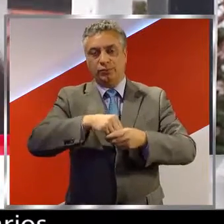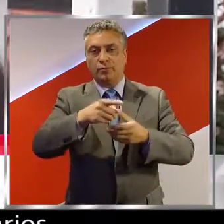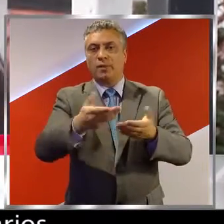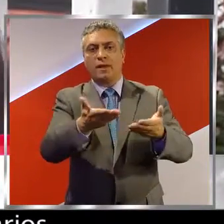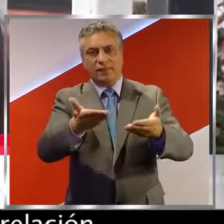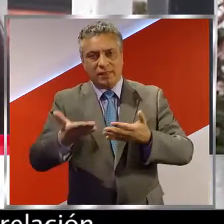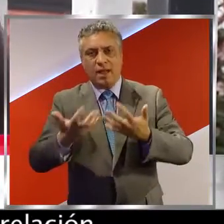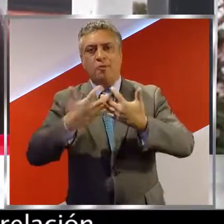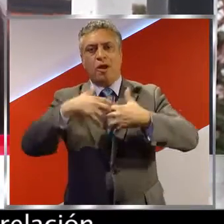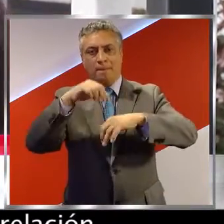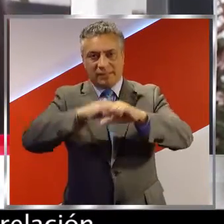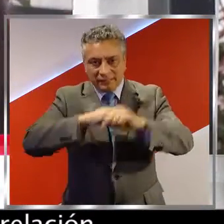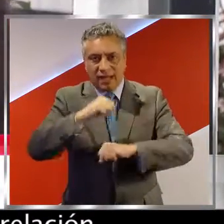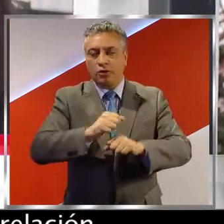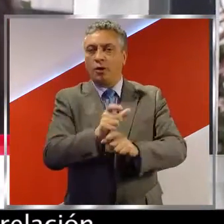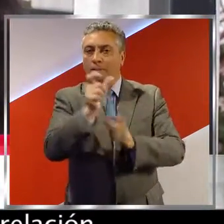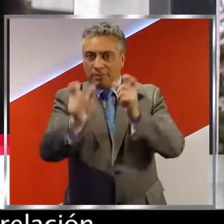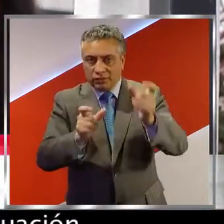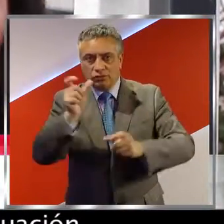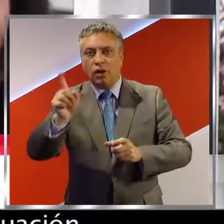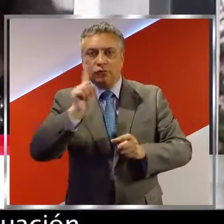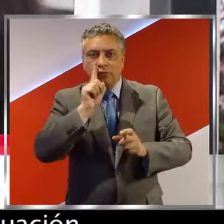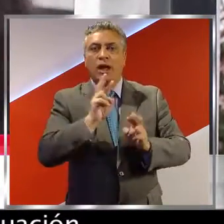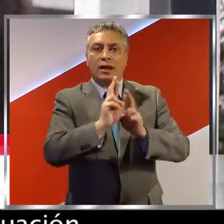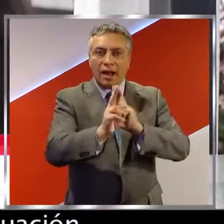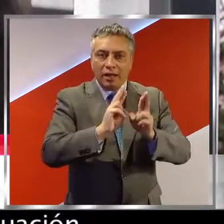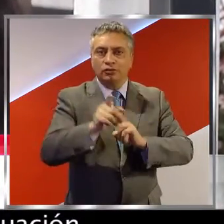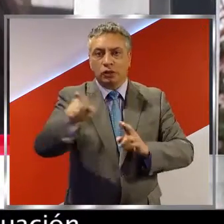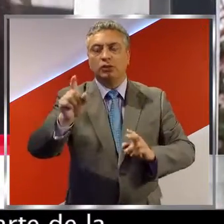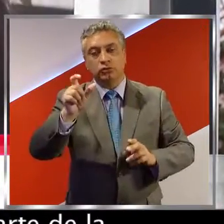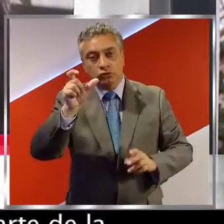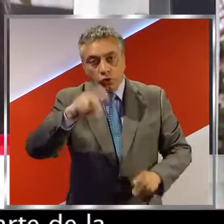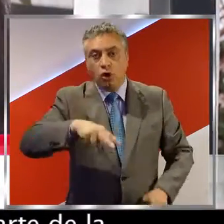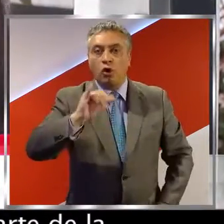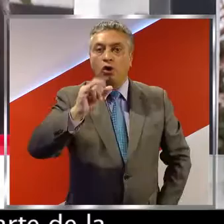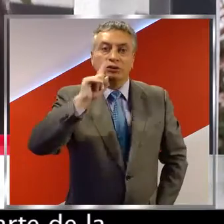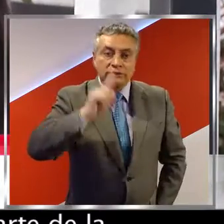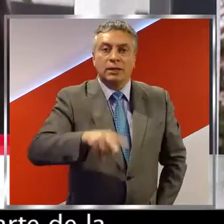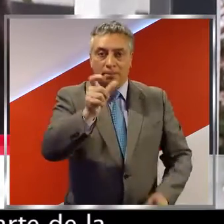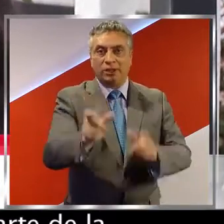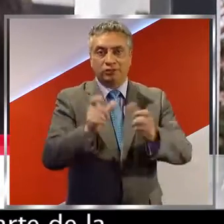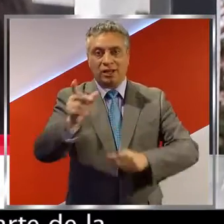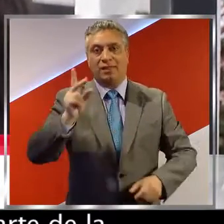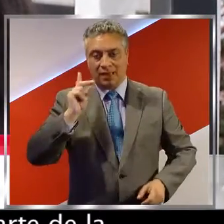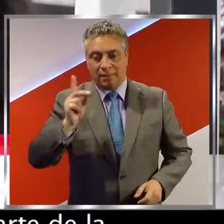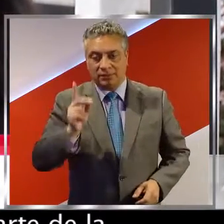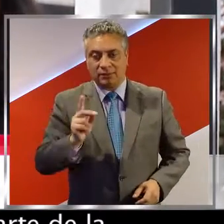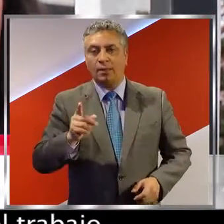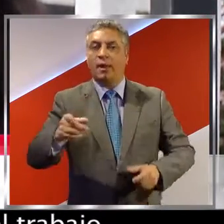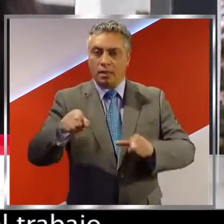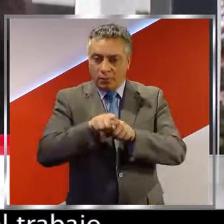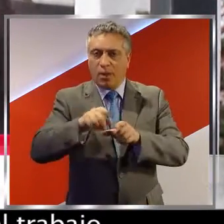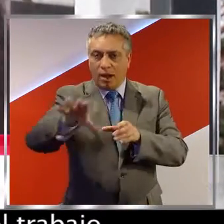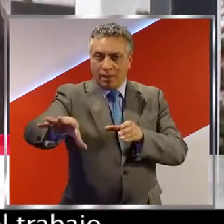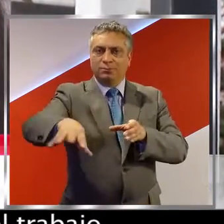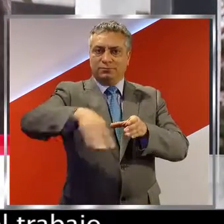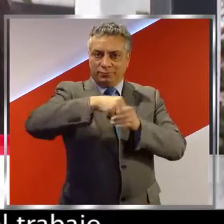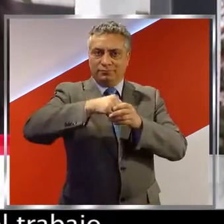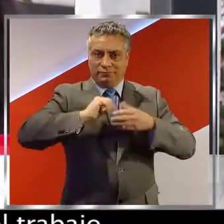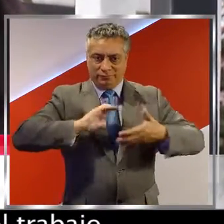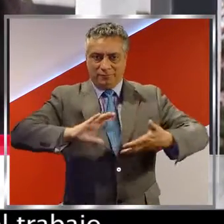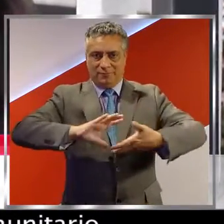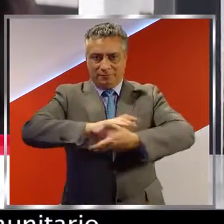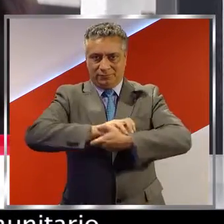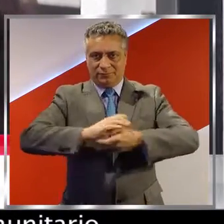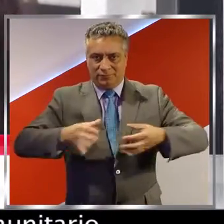a los empresarios, a las personas que tienen relación con o sin personas en situación de discapacidad, a formar parte de la alianza y a